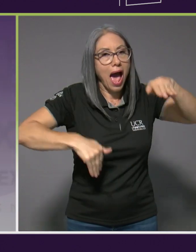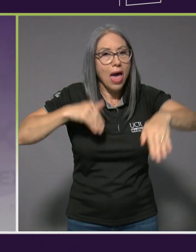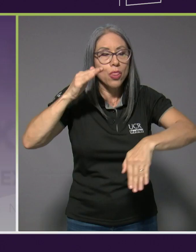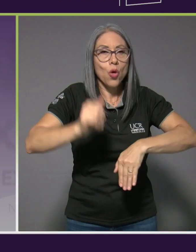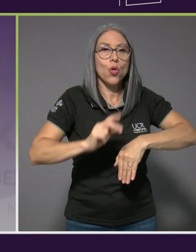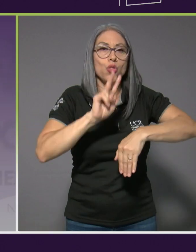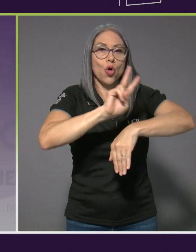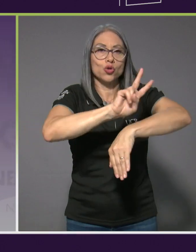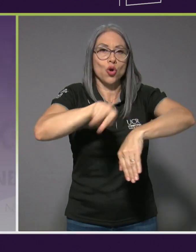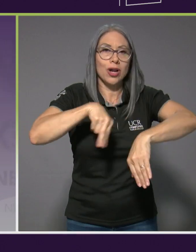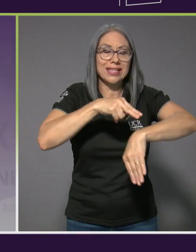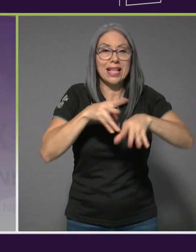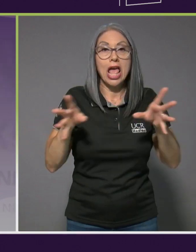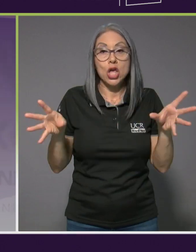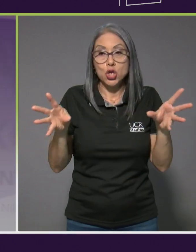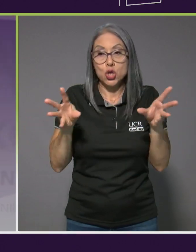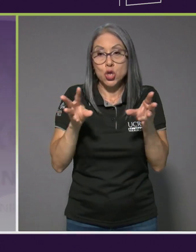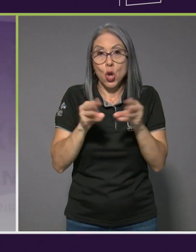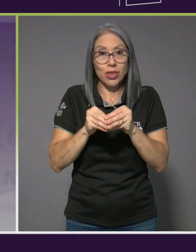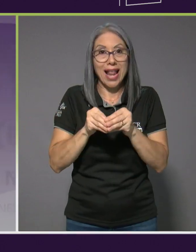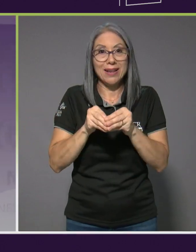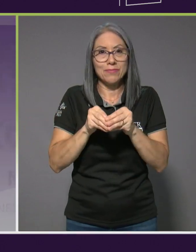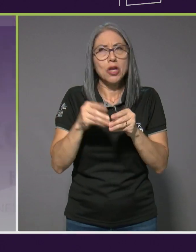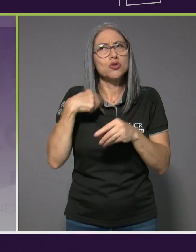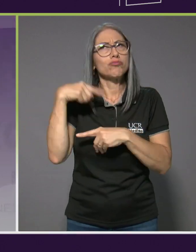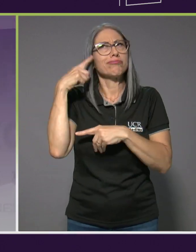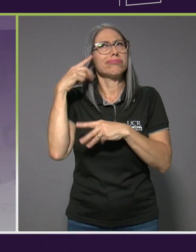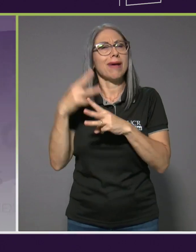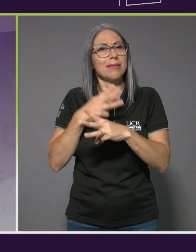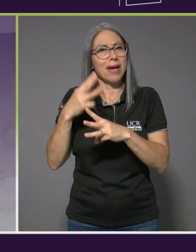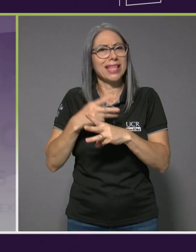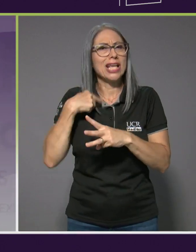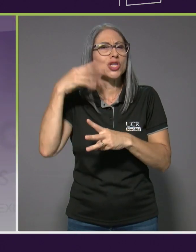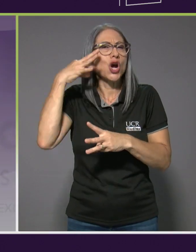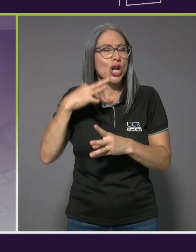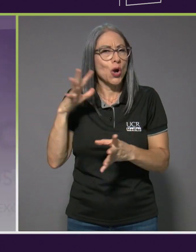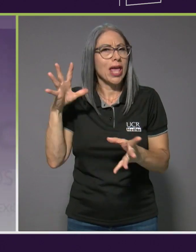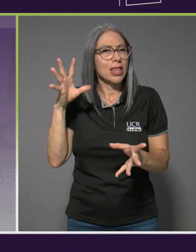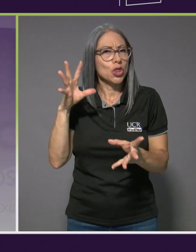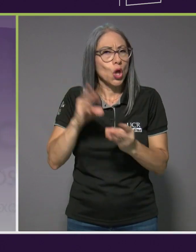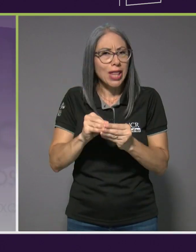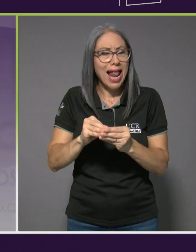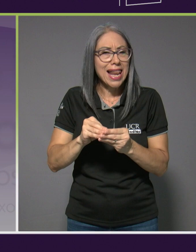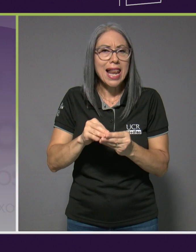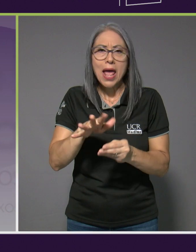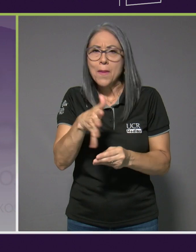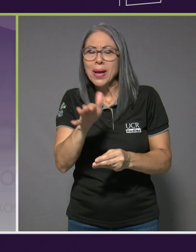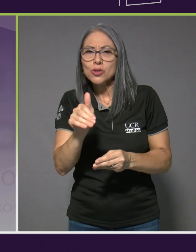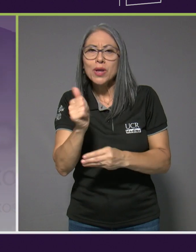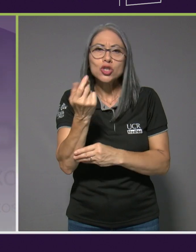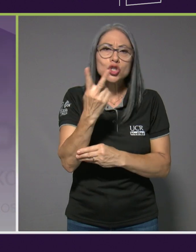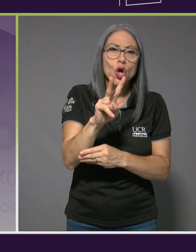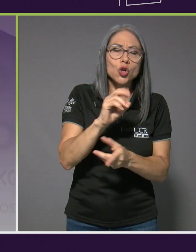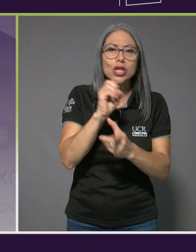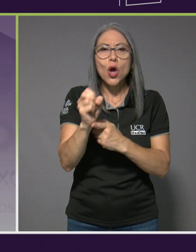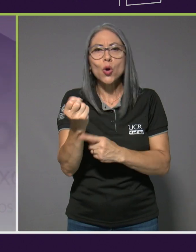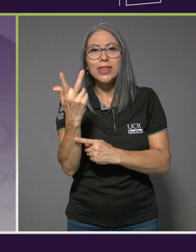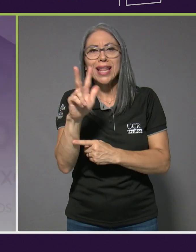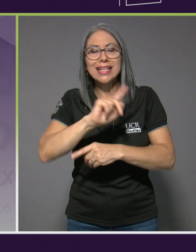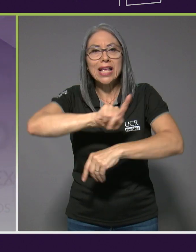total, yo he hecho la matemática creo que en total nado casi doce, trece horas por semana.